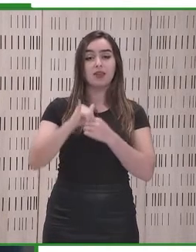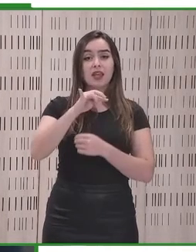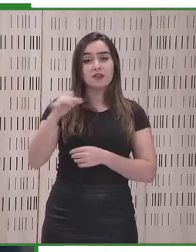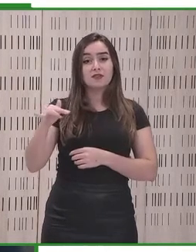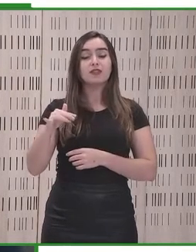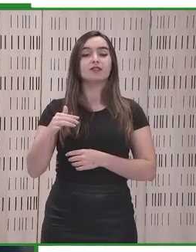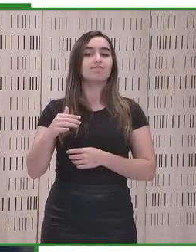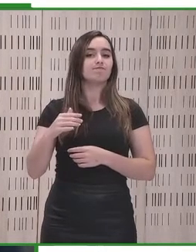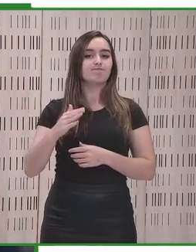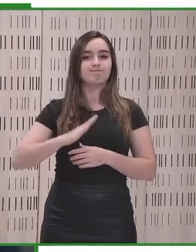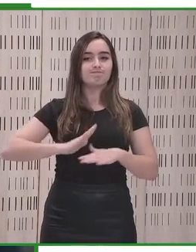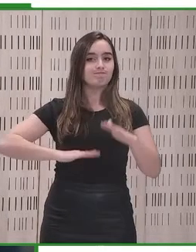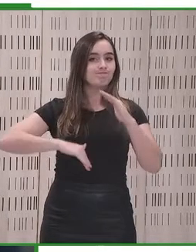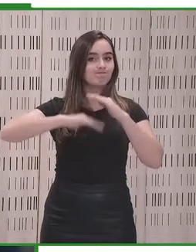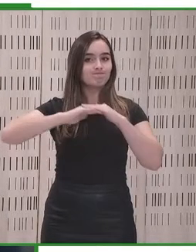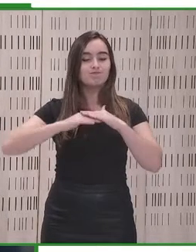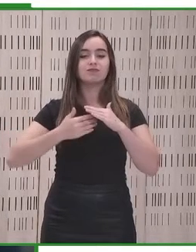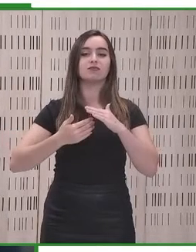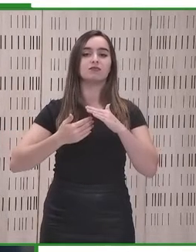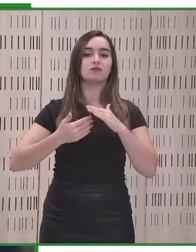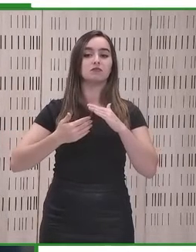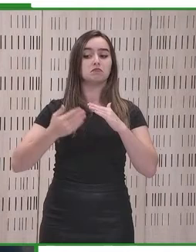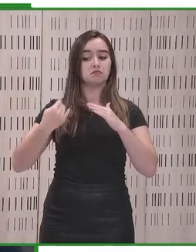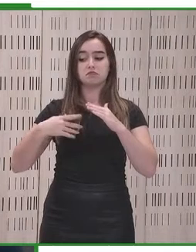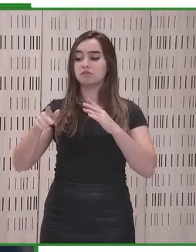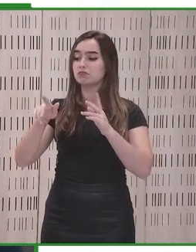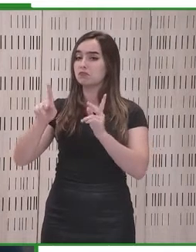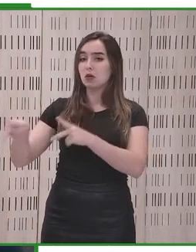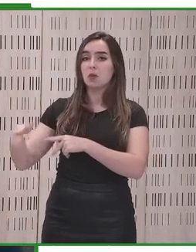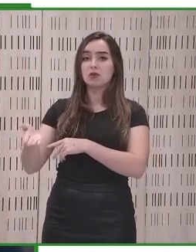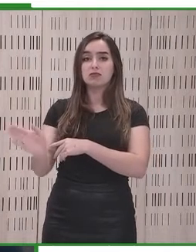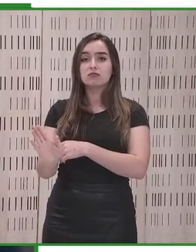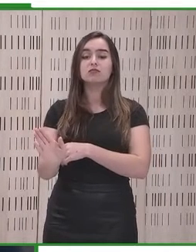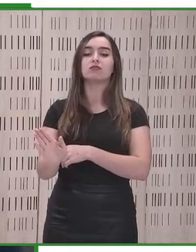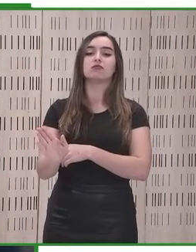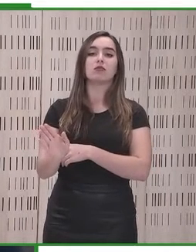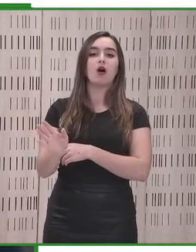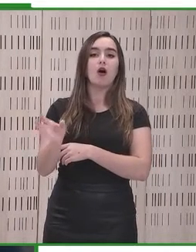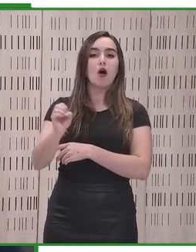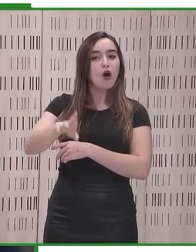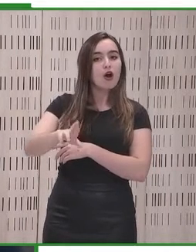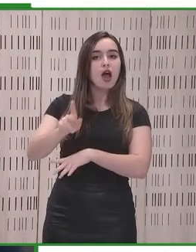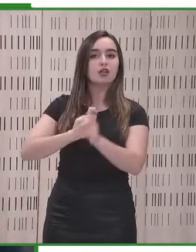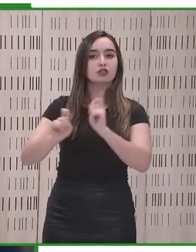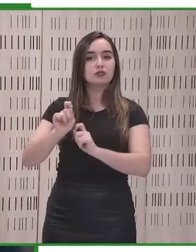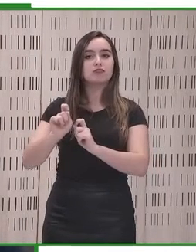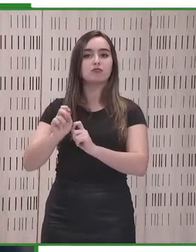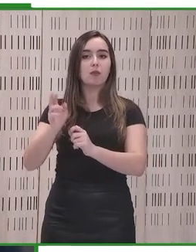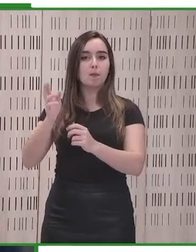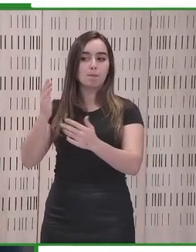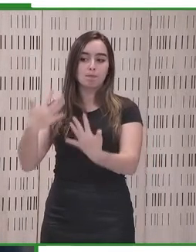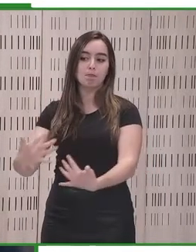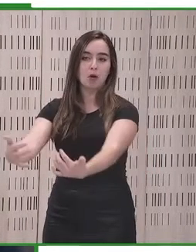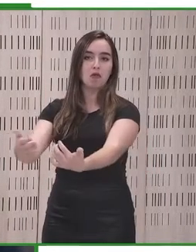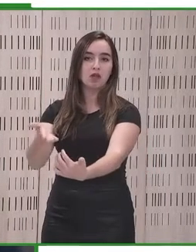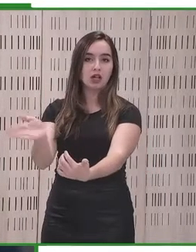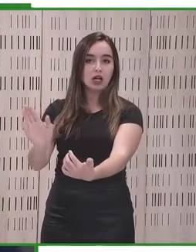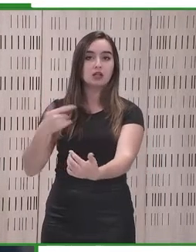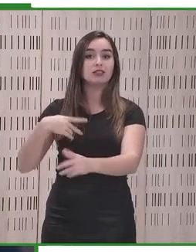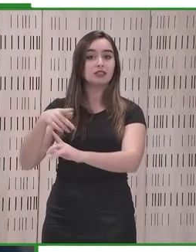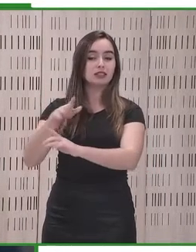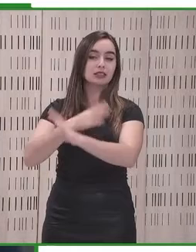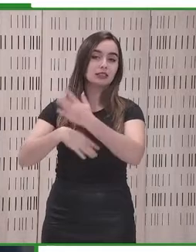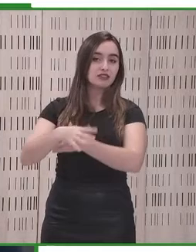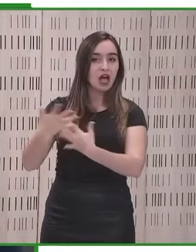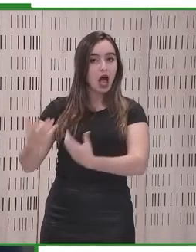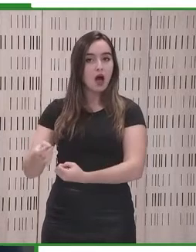En caso de que esto no sea suficiente, tanto los consumidores como las asociaciones públicas o privadas o